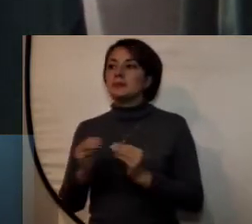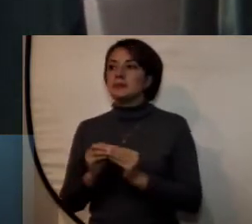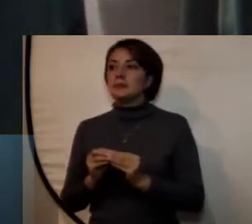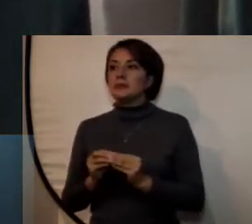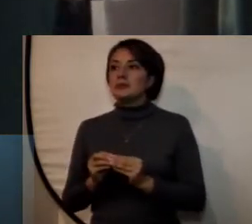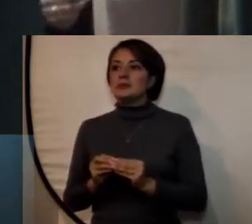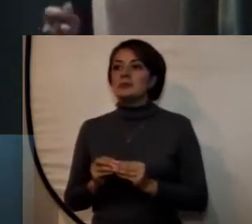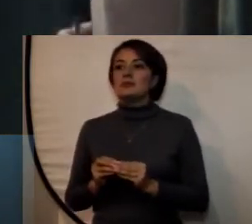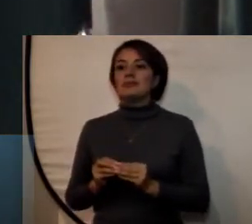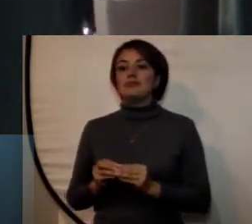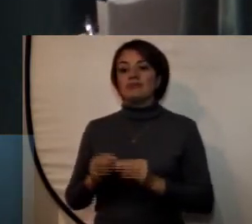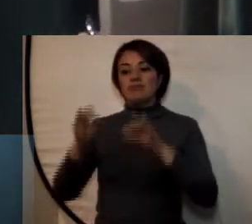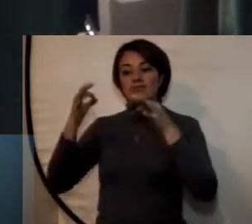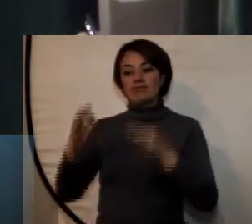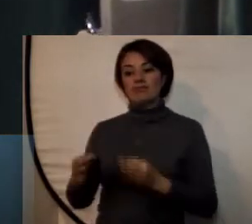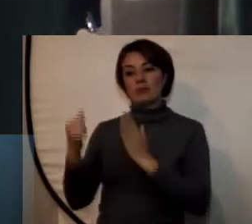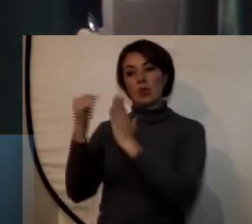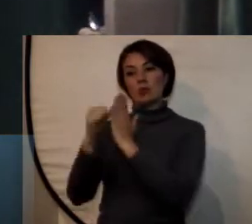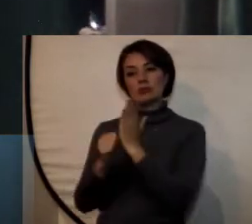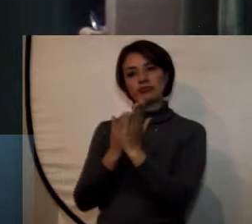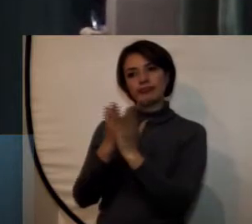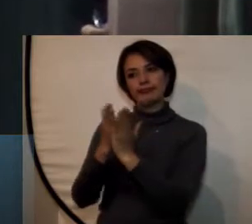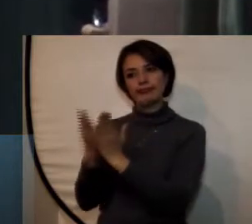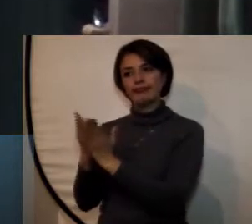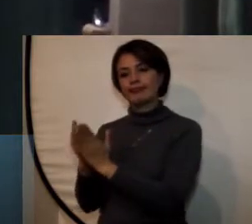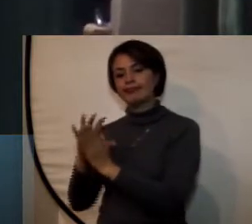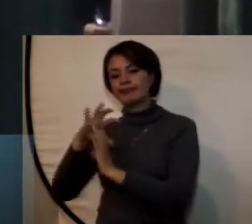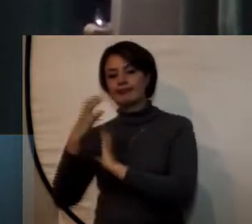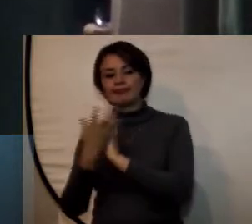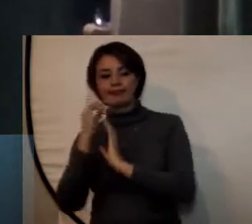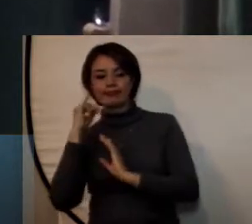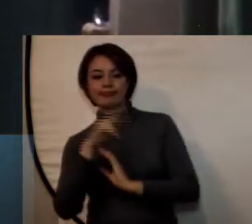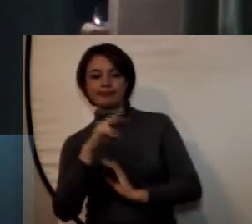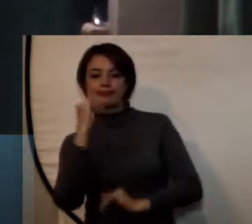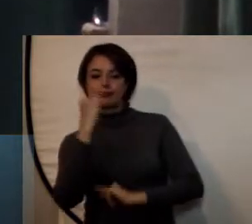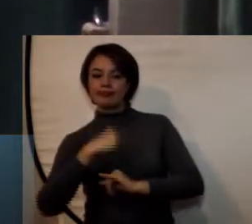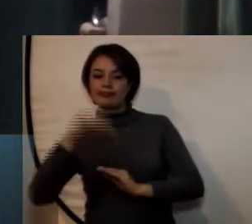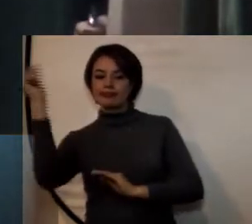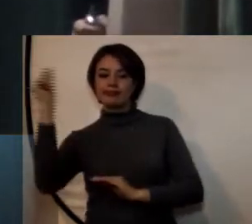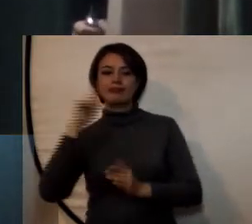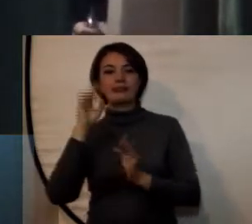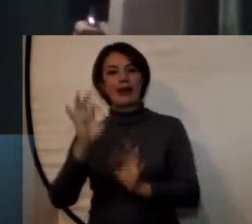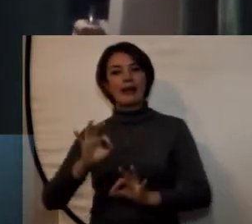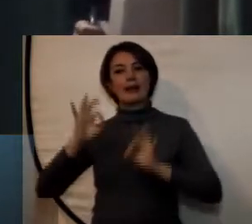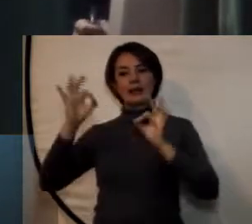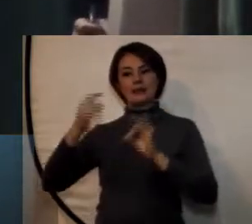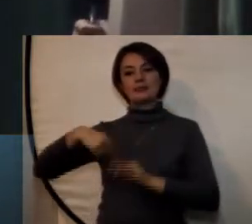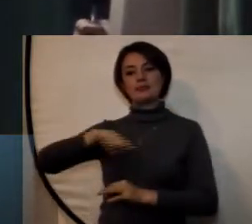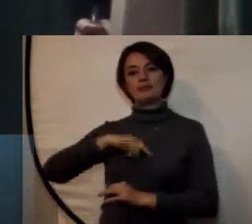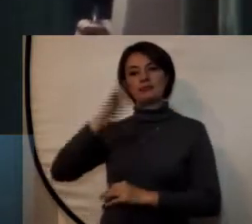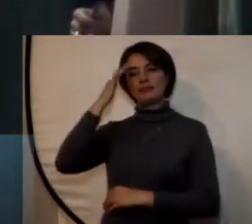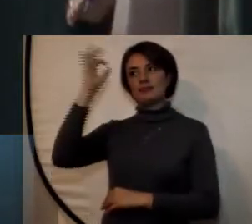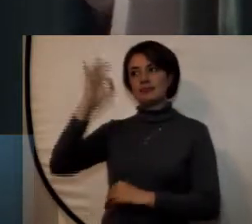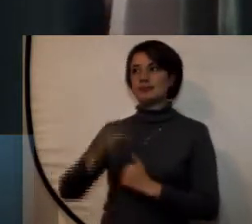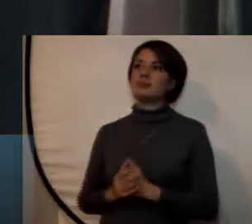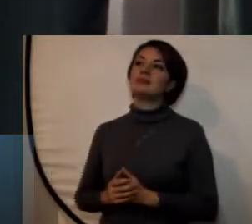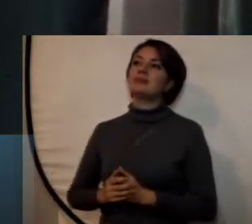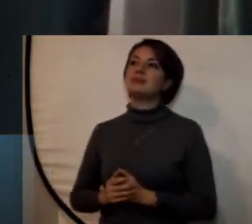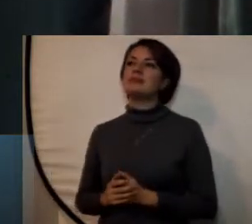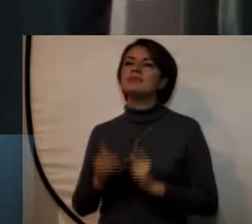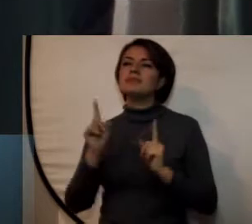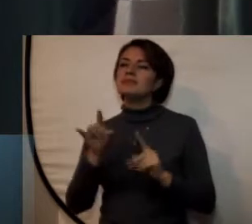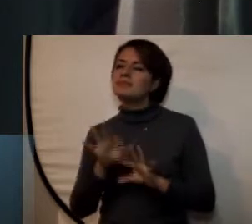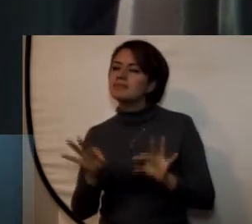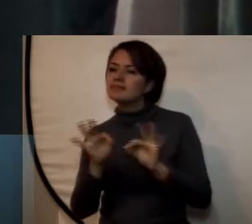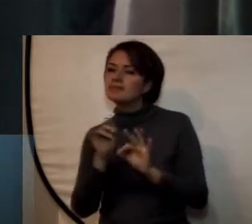la acreditación de programas es otro aspecto importante en la calidad en la excelencia académica y también